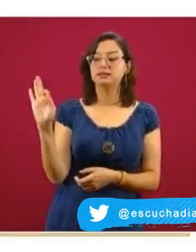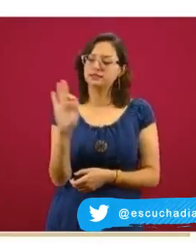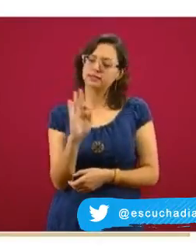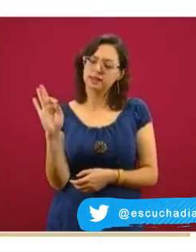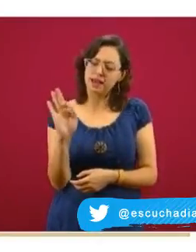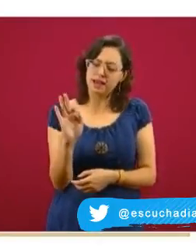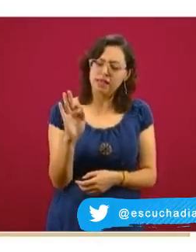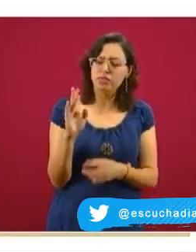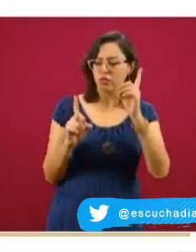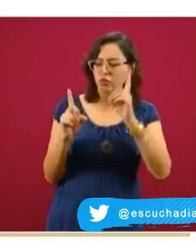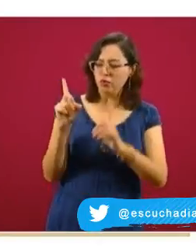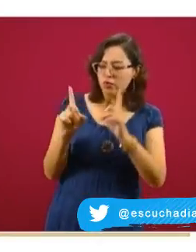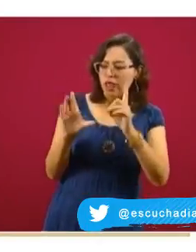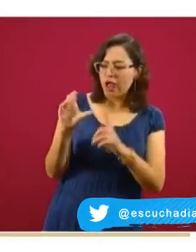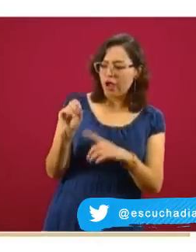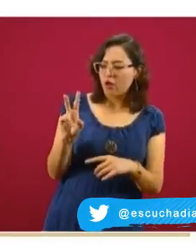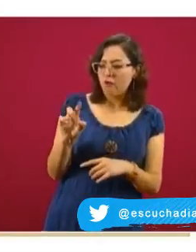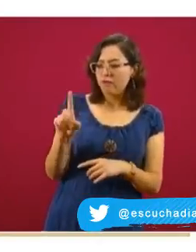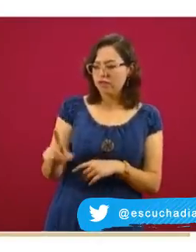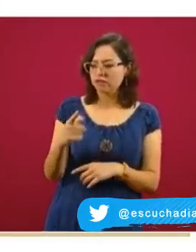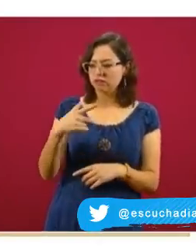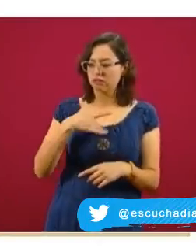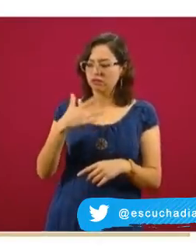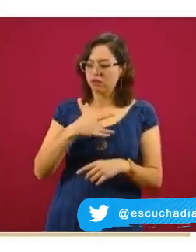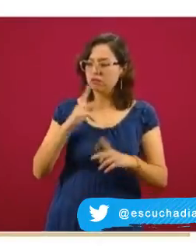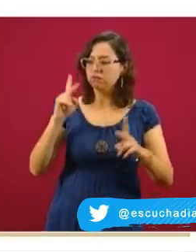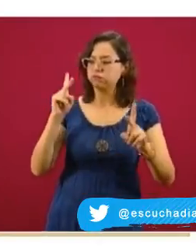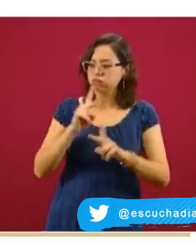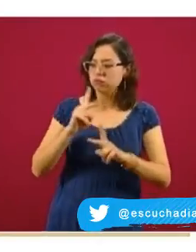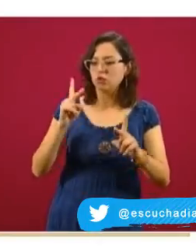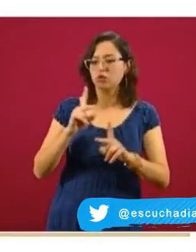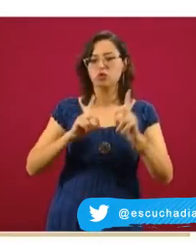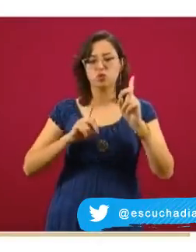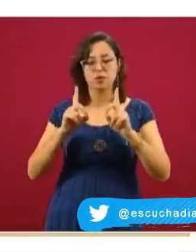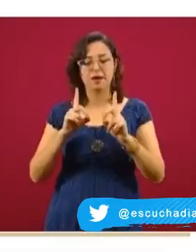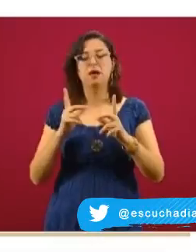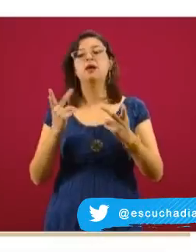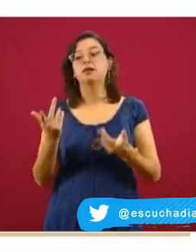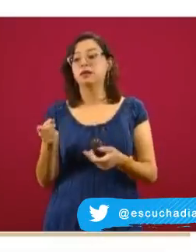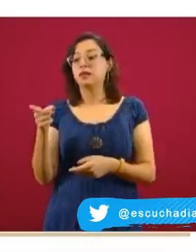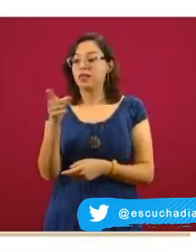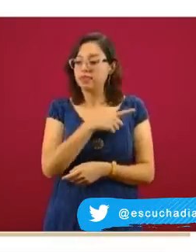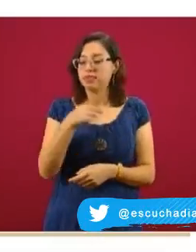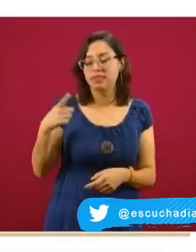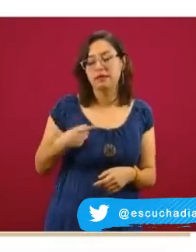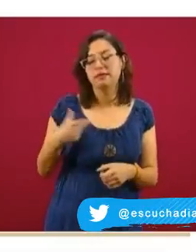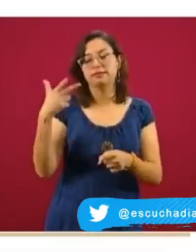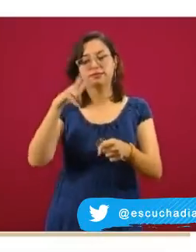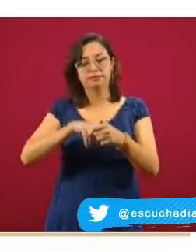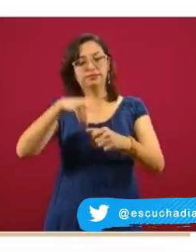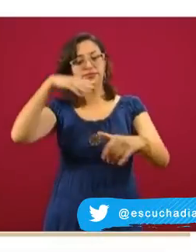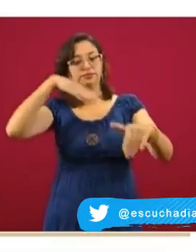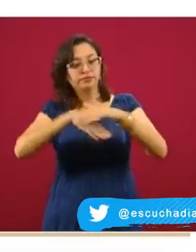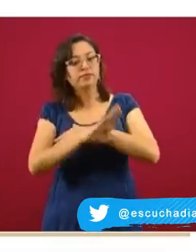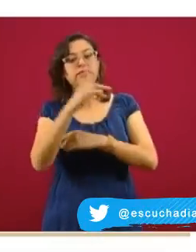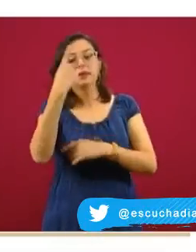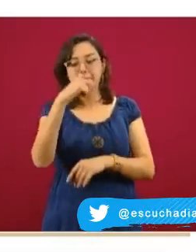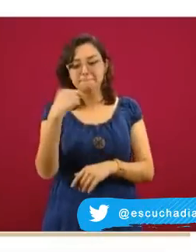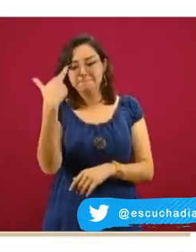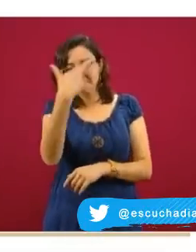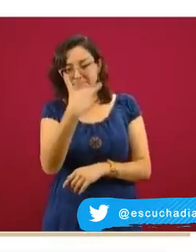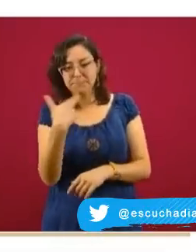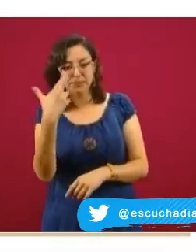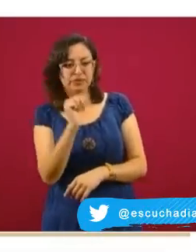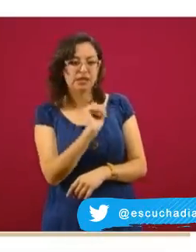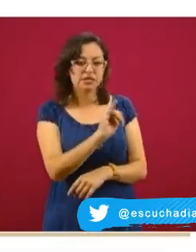cuadro clínico grave de COVID-19, es el caso sospechoso al que en su momento hay que estudiar para confirmarlo o